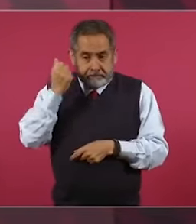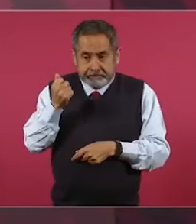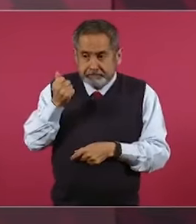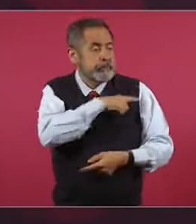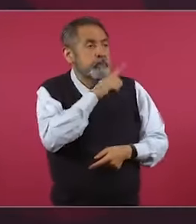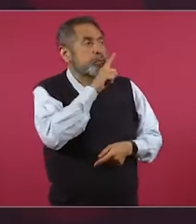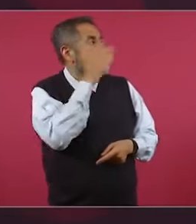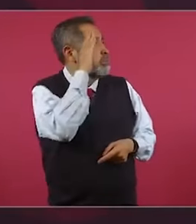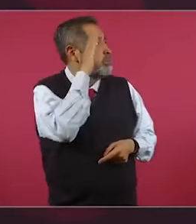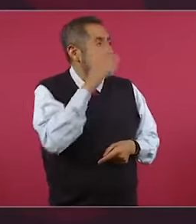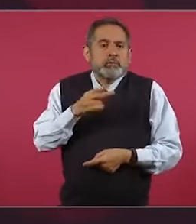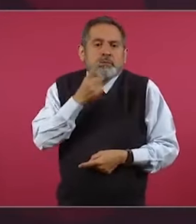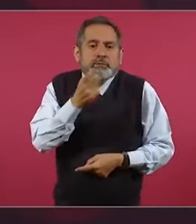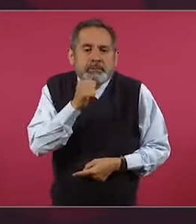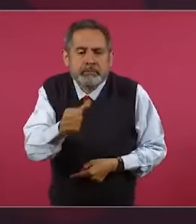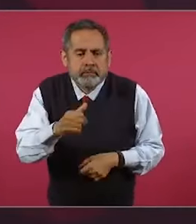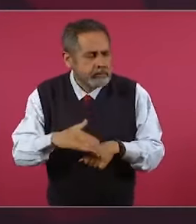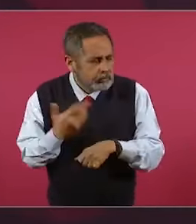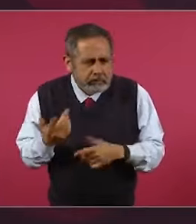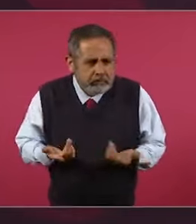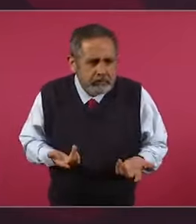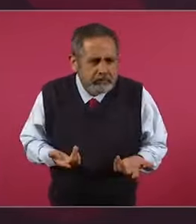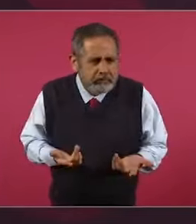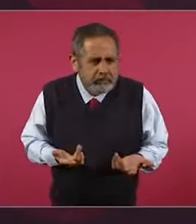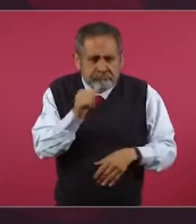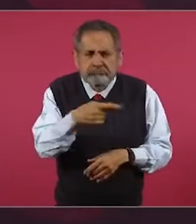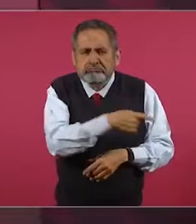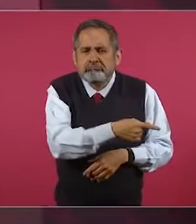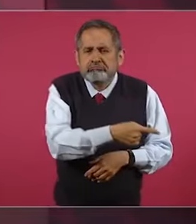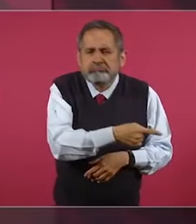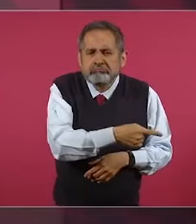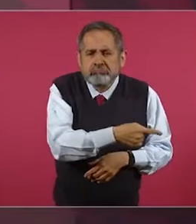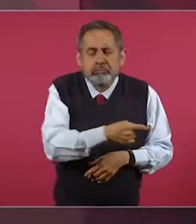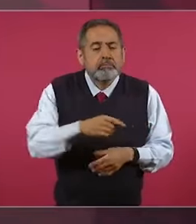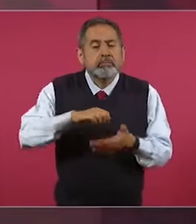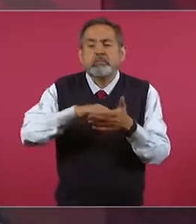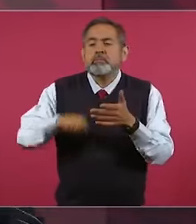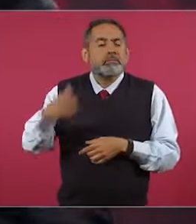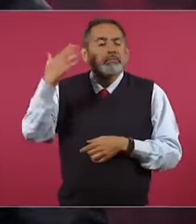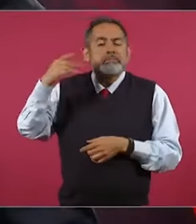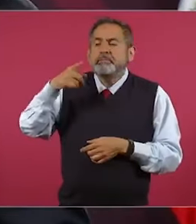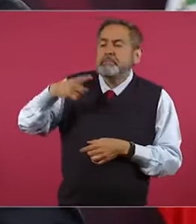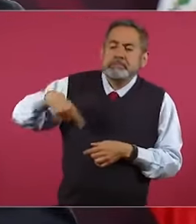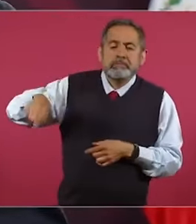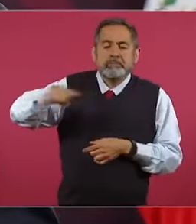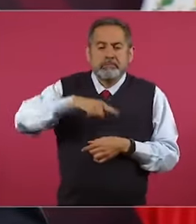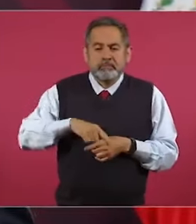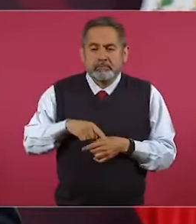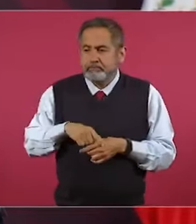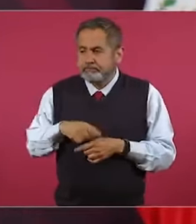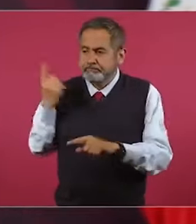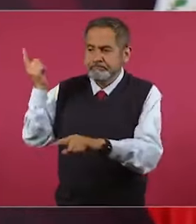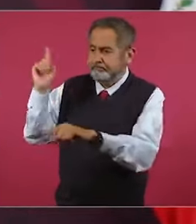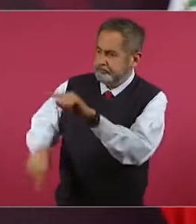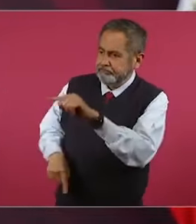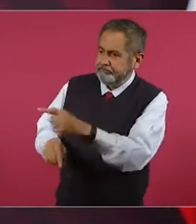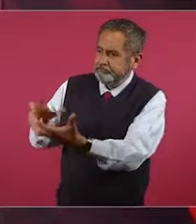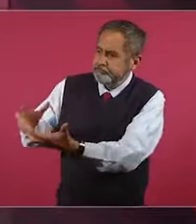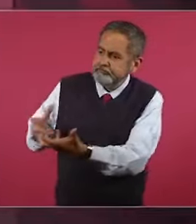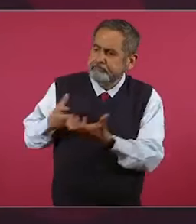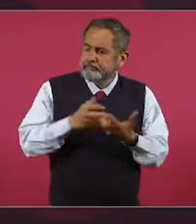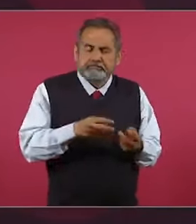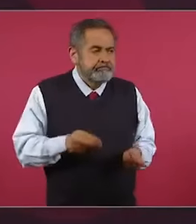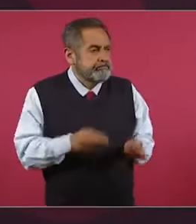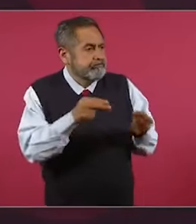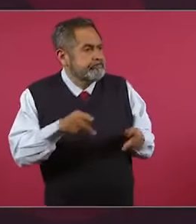trabajadores? ¿Por qué no se manifestaron cuando se llevaron a cabo las privatizaciones de bienes